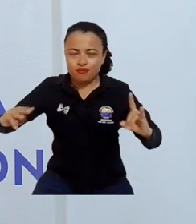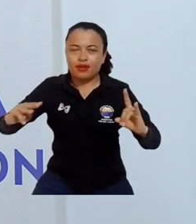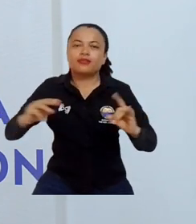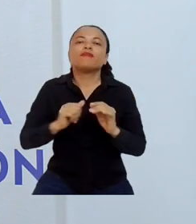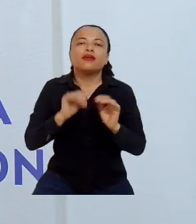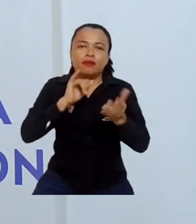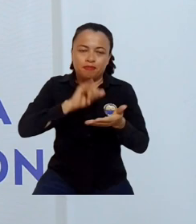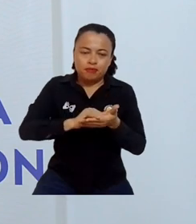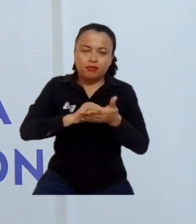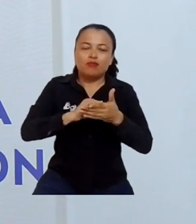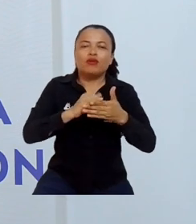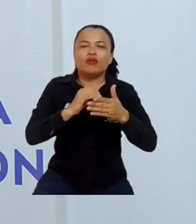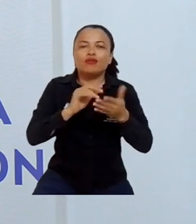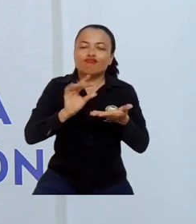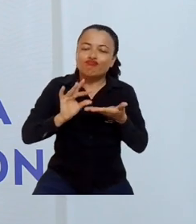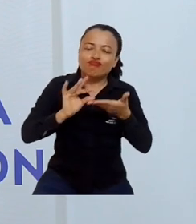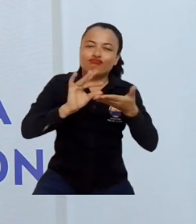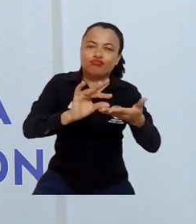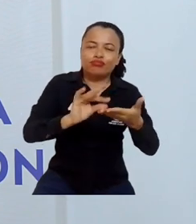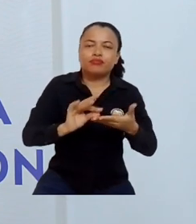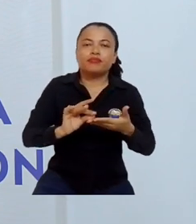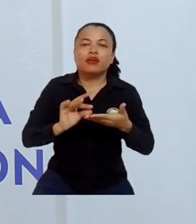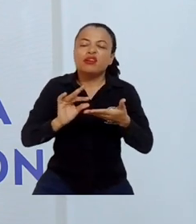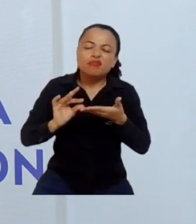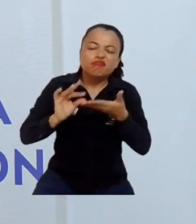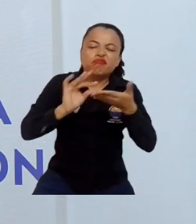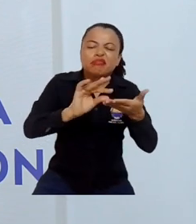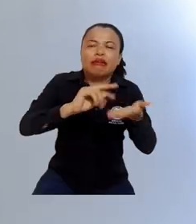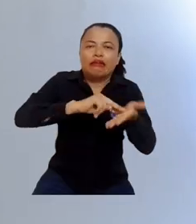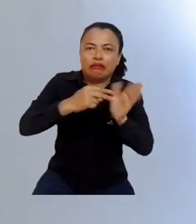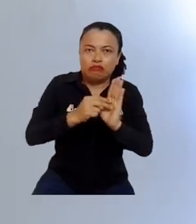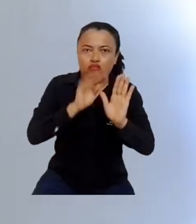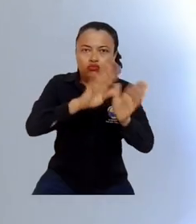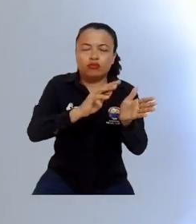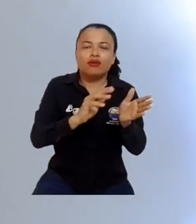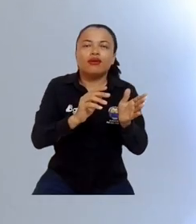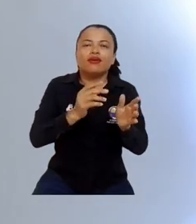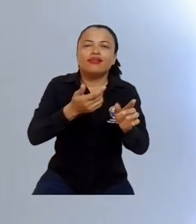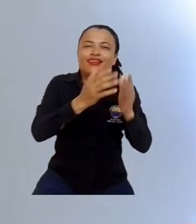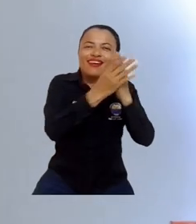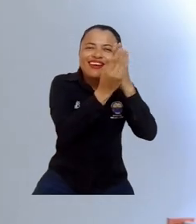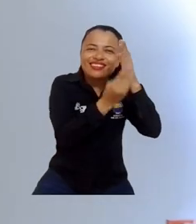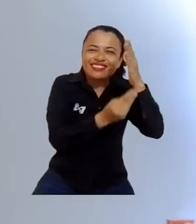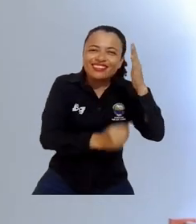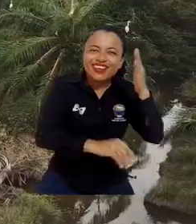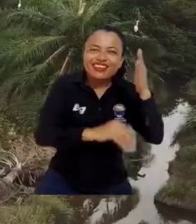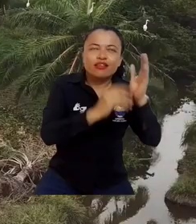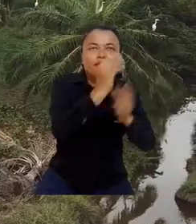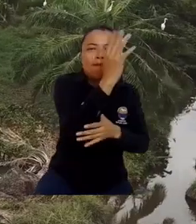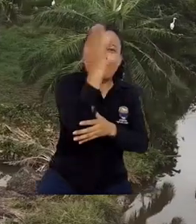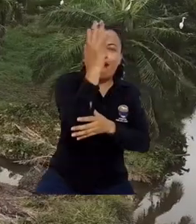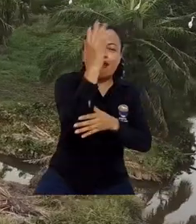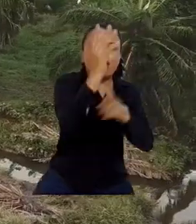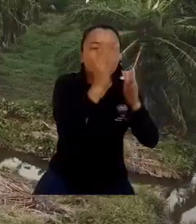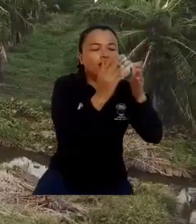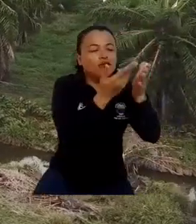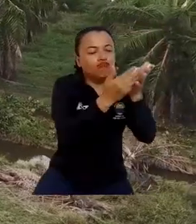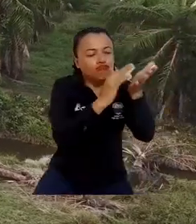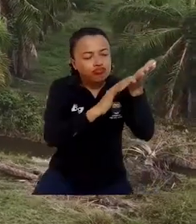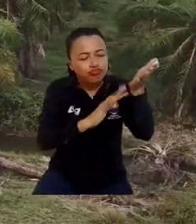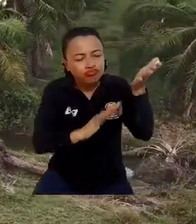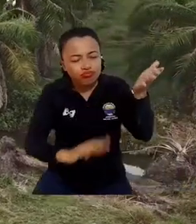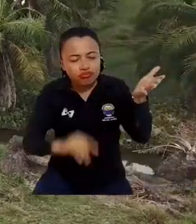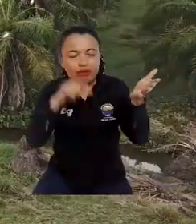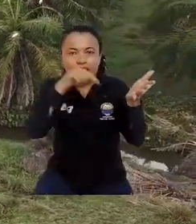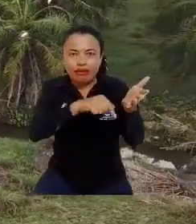del Magdalena los adelantos en la etapa de prototipado. El prototipo realmente consiste en aprovechar los efluentes